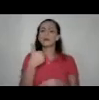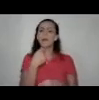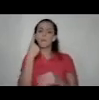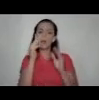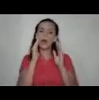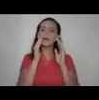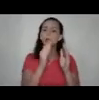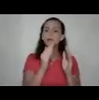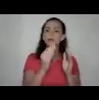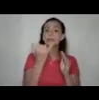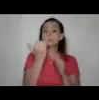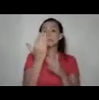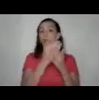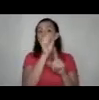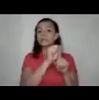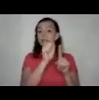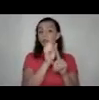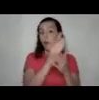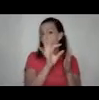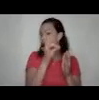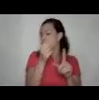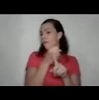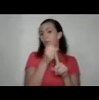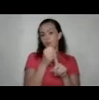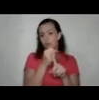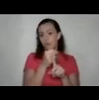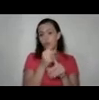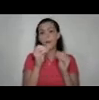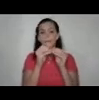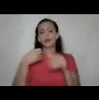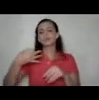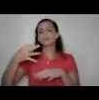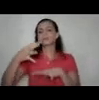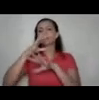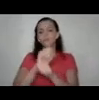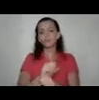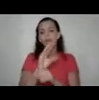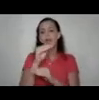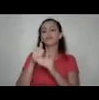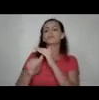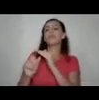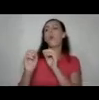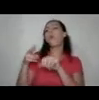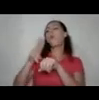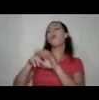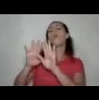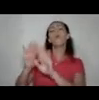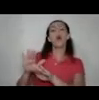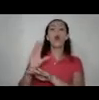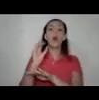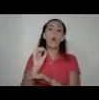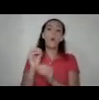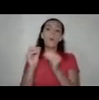atender si una situación de alguna forma de violencia, las que son más cotidianas y solapadas o normalizadas o las que son pues